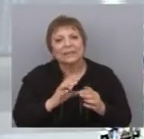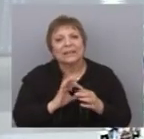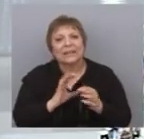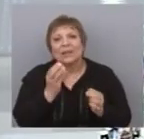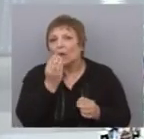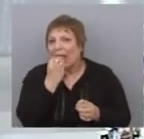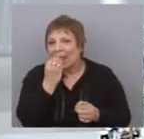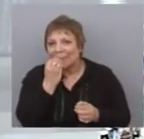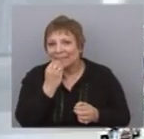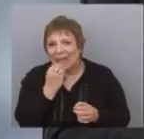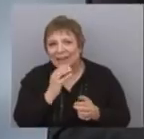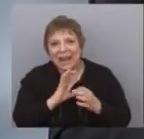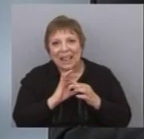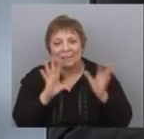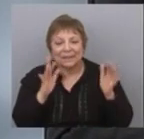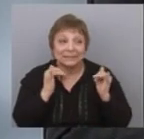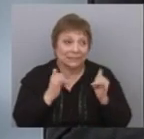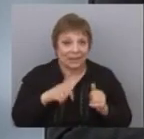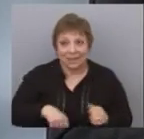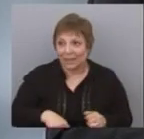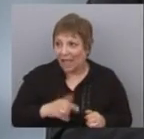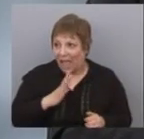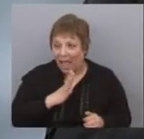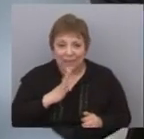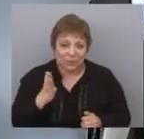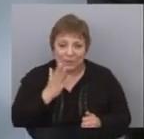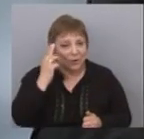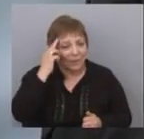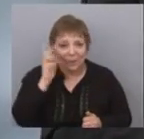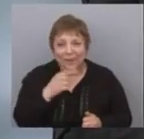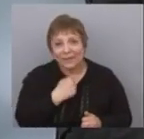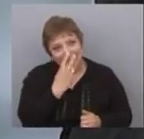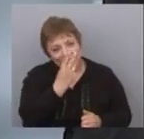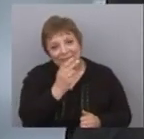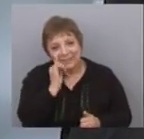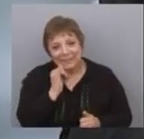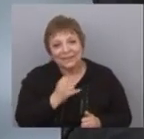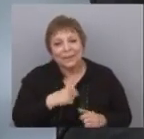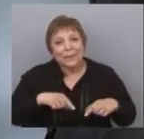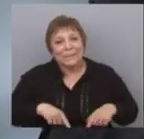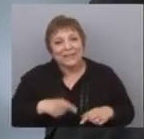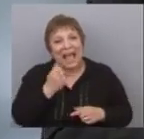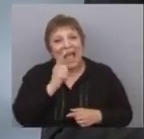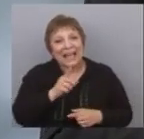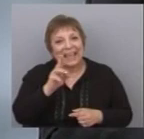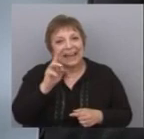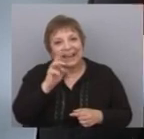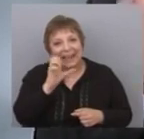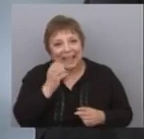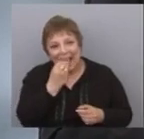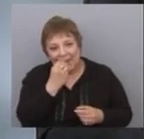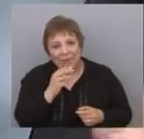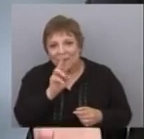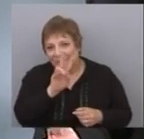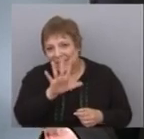alimentaria. Bueno, un país que produce... Yo ahora no recuerdo, cuando vi el informe, creo que el ministro Aguerra dijo que producimos alimentos para